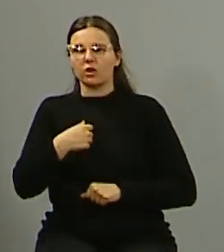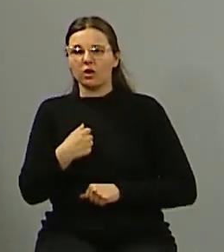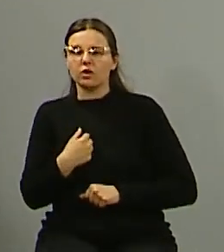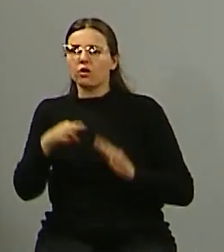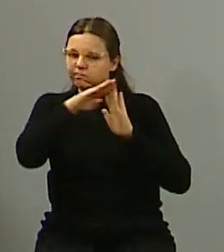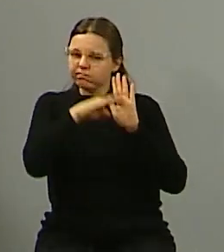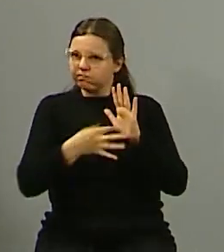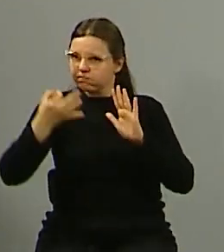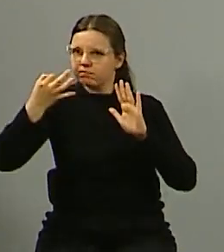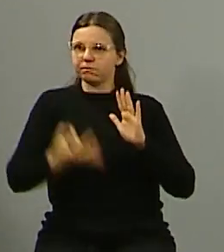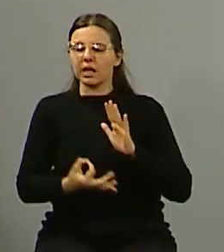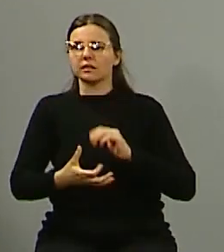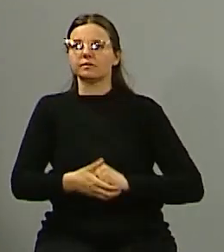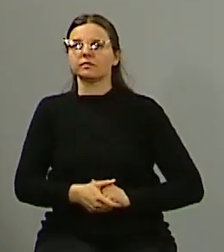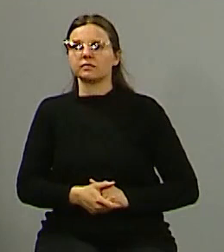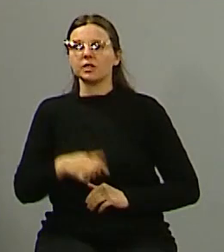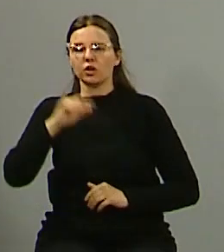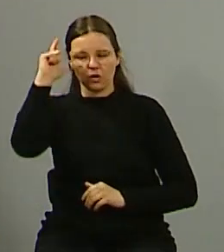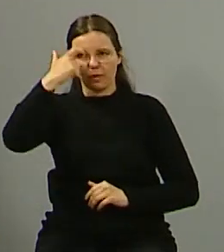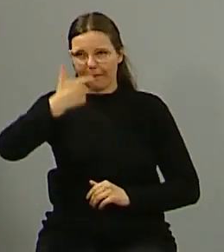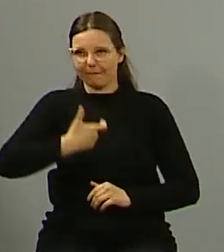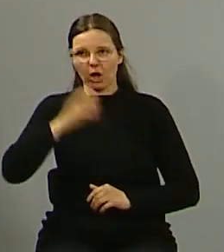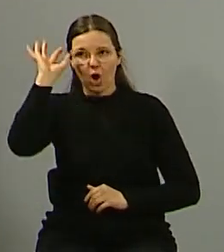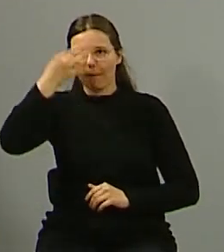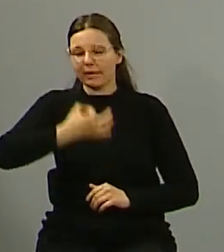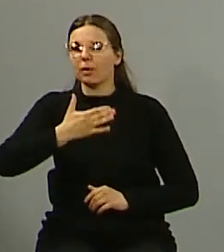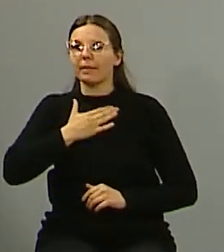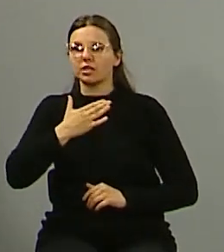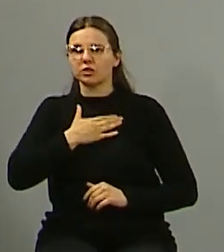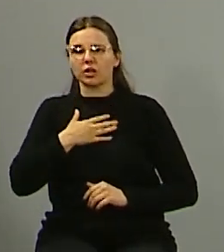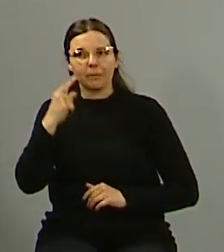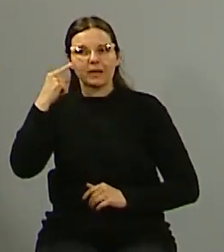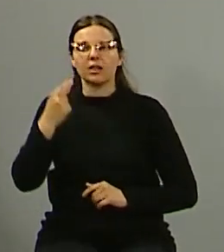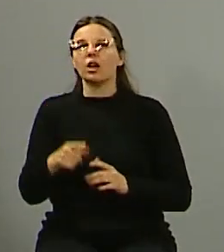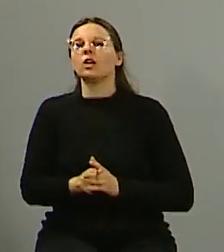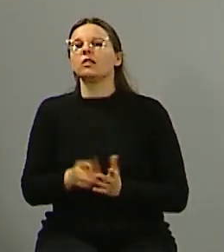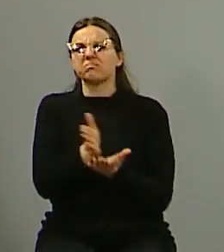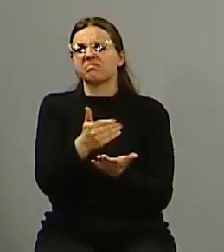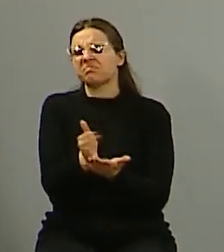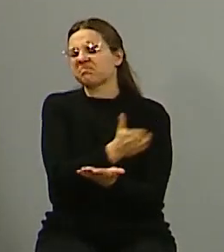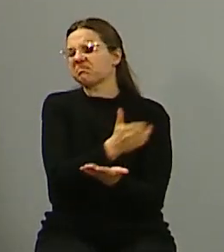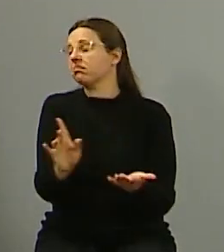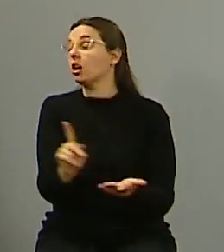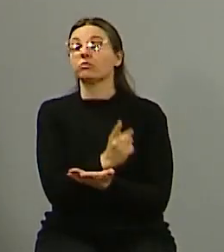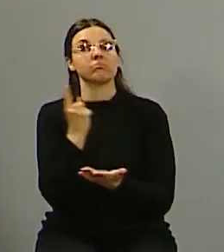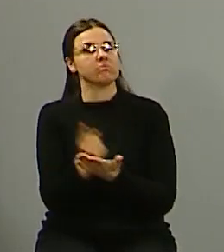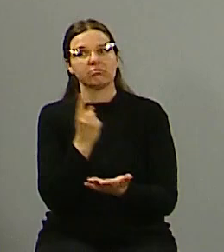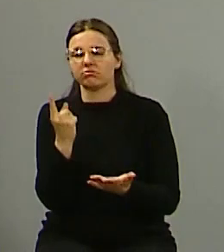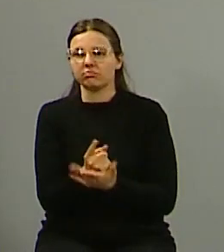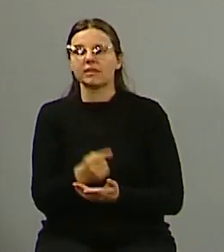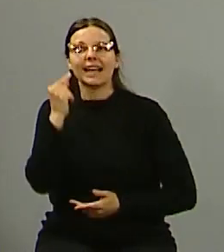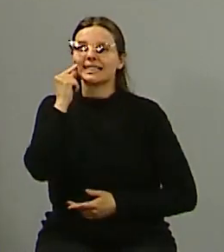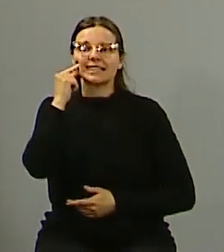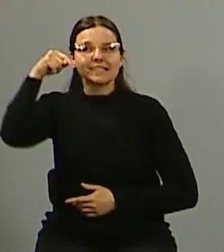acciones concretas. Yo en lo personal creo que no puede haber una desarticulación en ninguna tarea porque como a los intendentes cada vez se exigen más